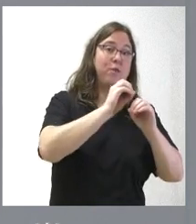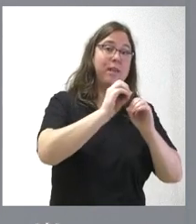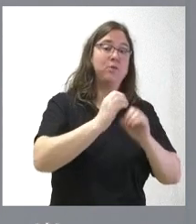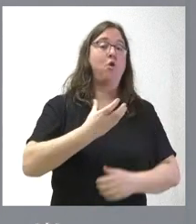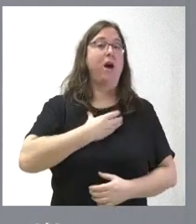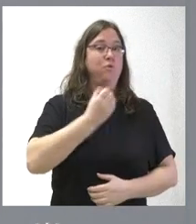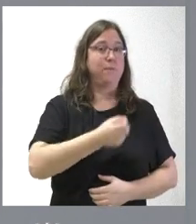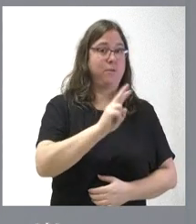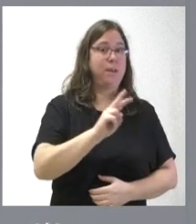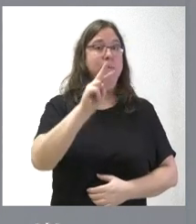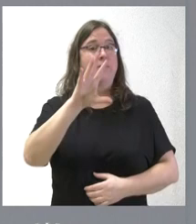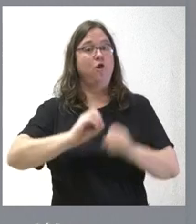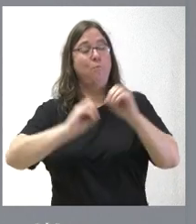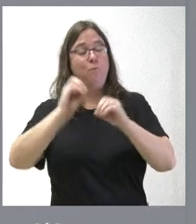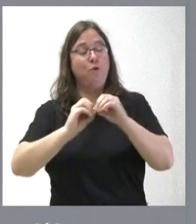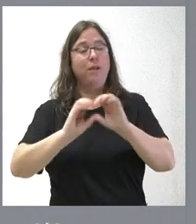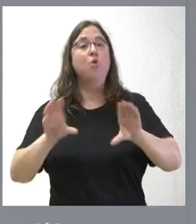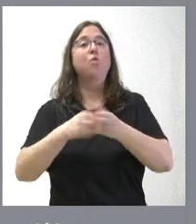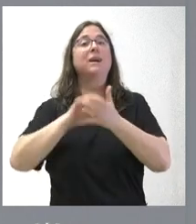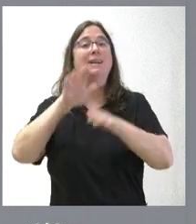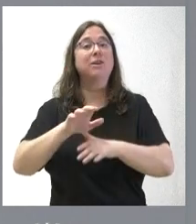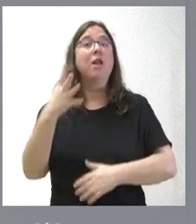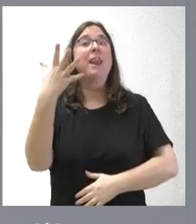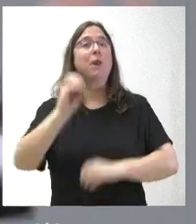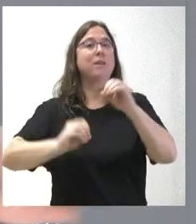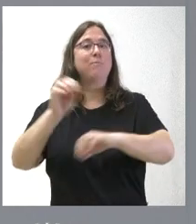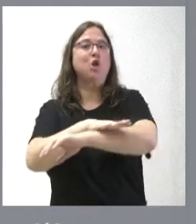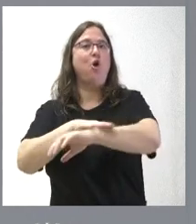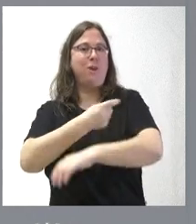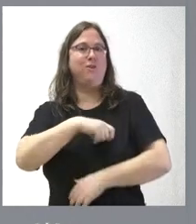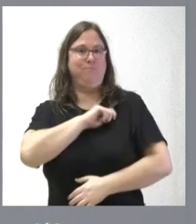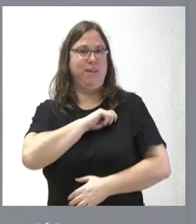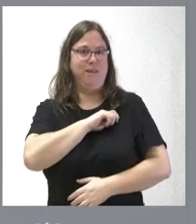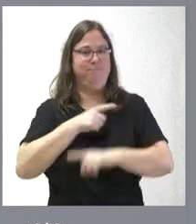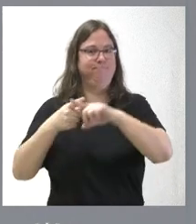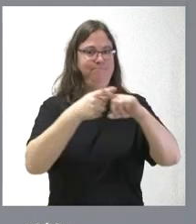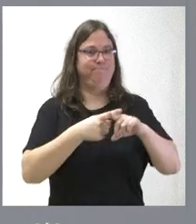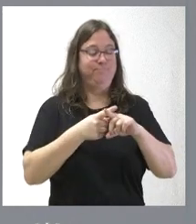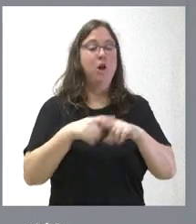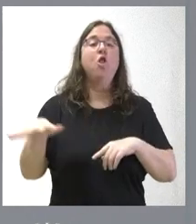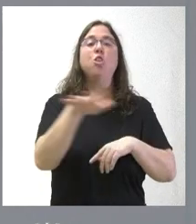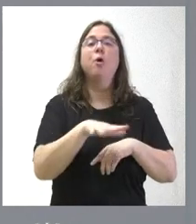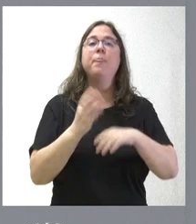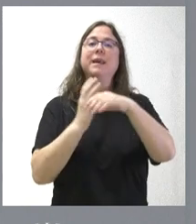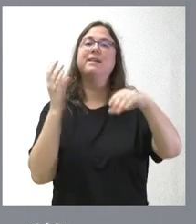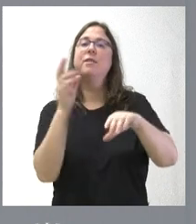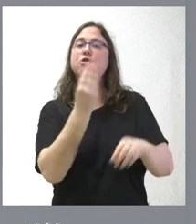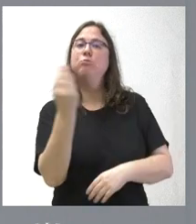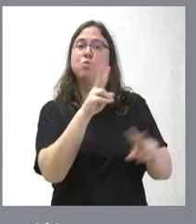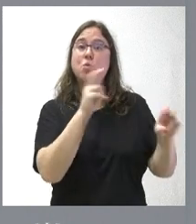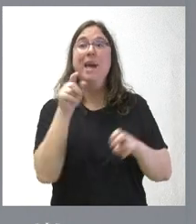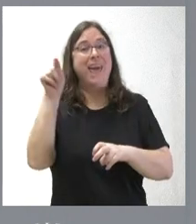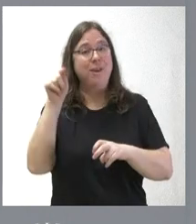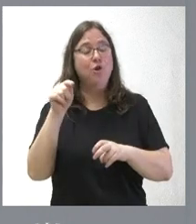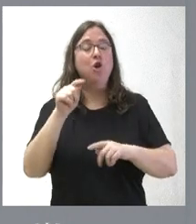% por la Junta de Castilla y un 50% por el Gobierno de España. La ubicación de la nueva estación de autobuses que tiene que construir la sociedad Alta